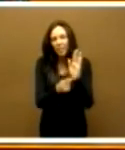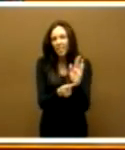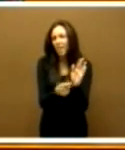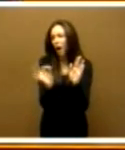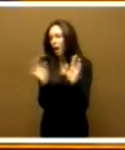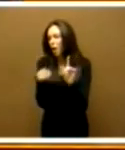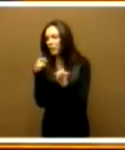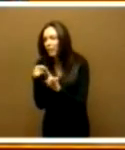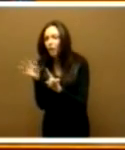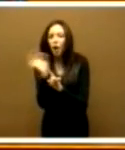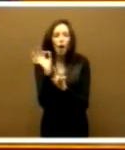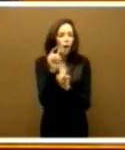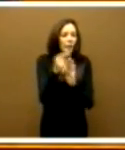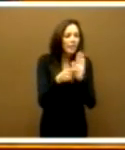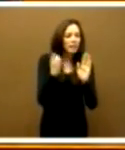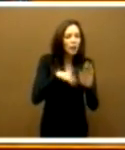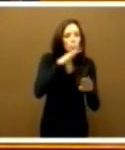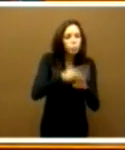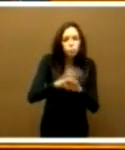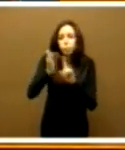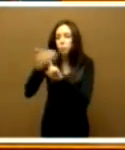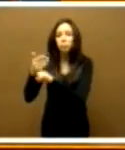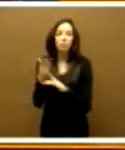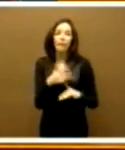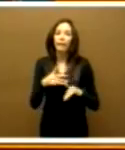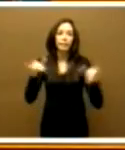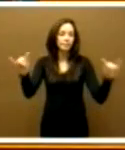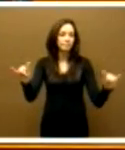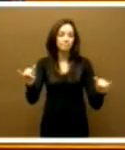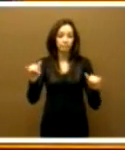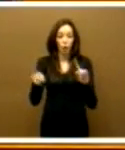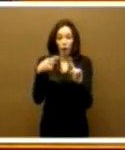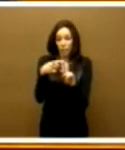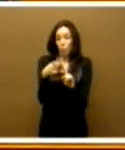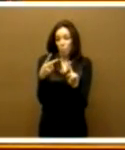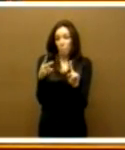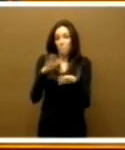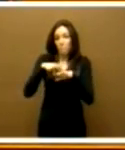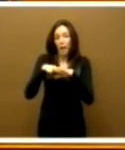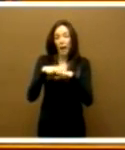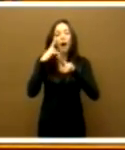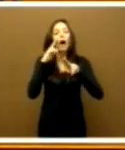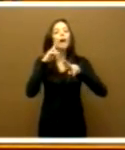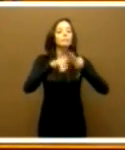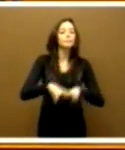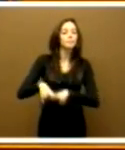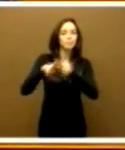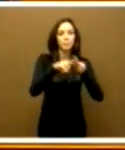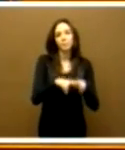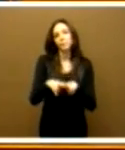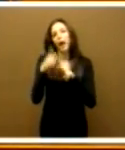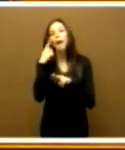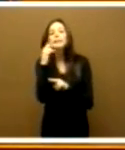un solo objetivo cumplido, ni una sola medida encima de la mesa para poder llegar a evaluarla si se ha sido